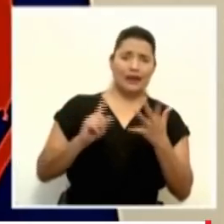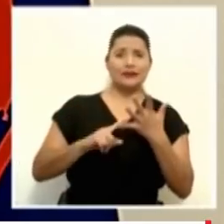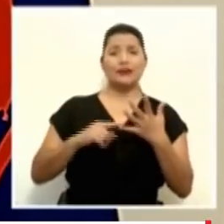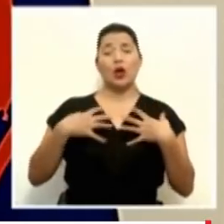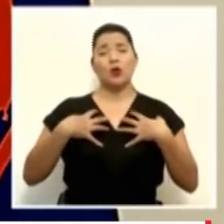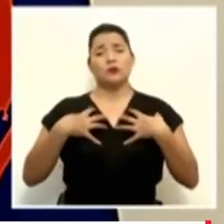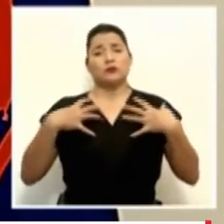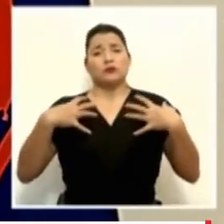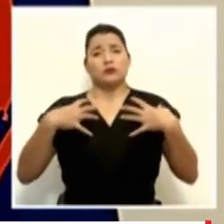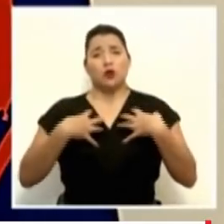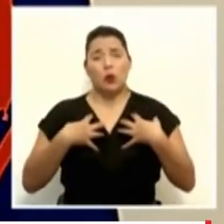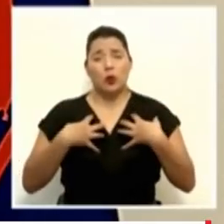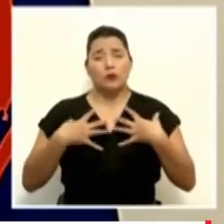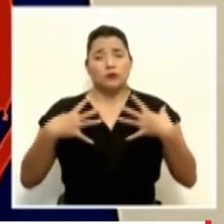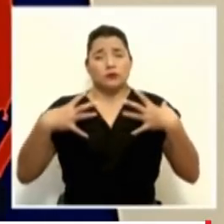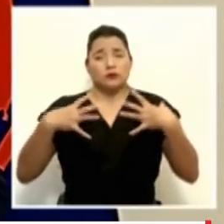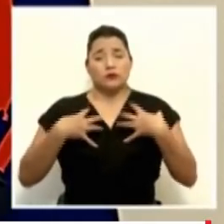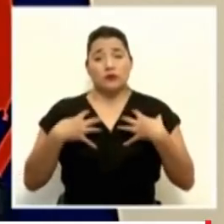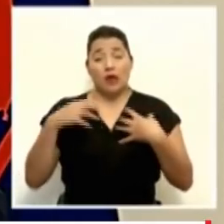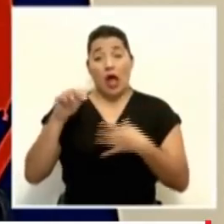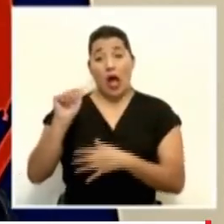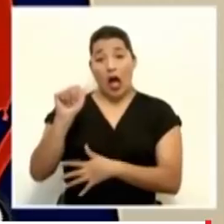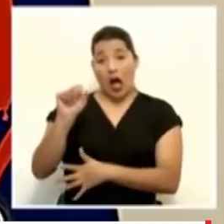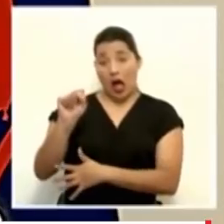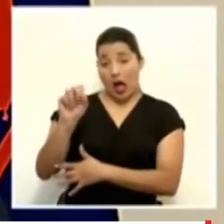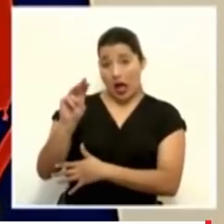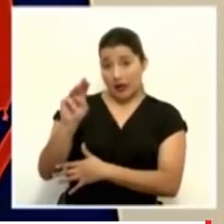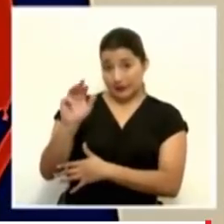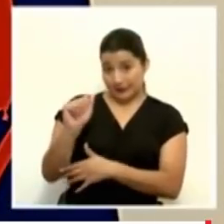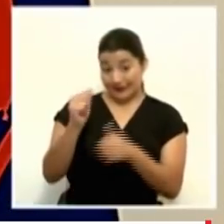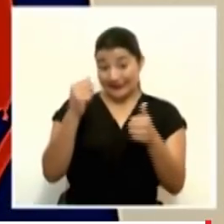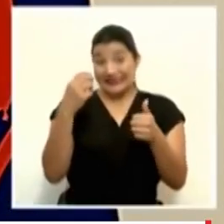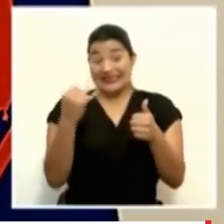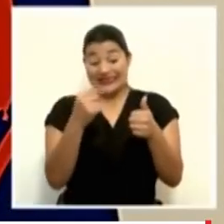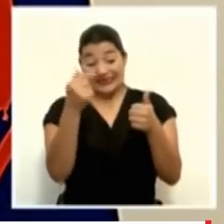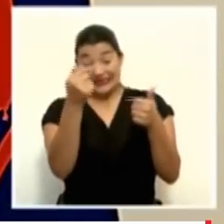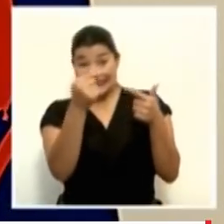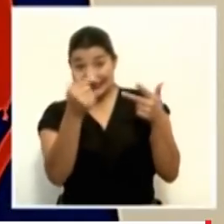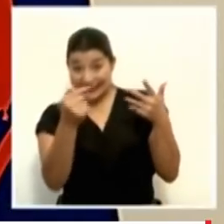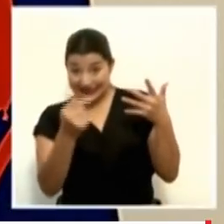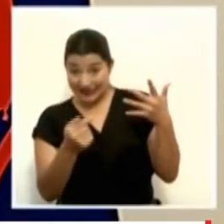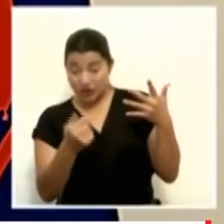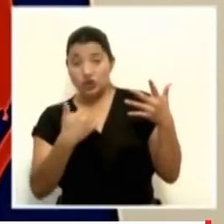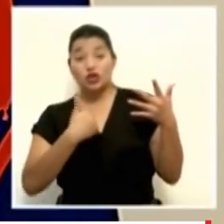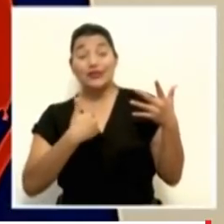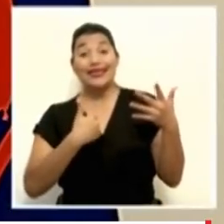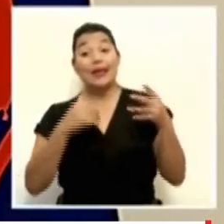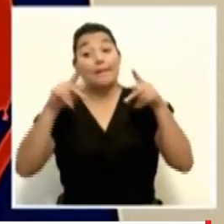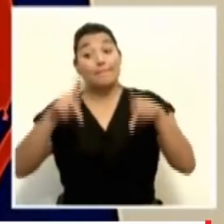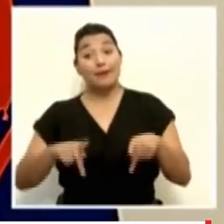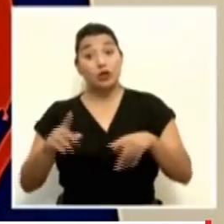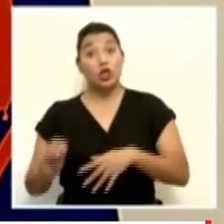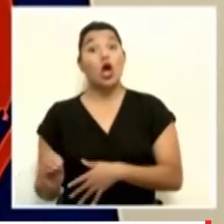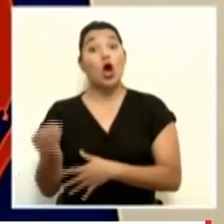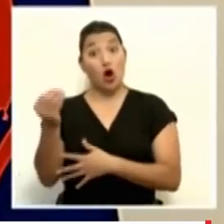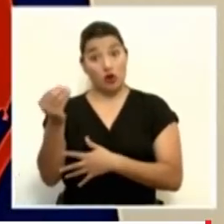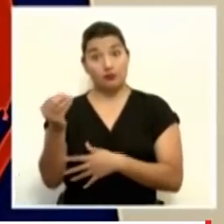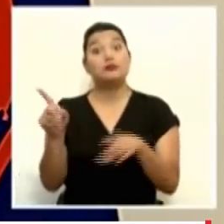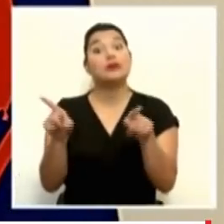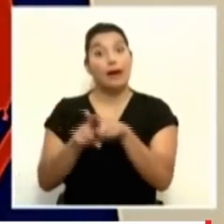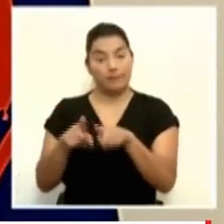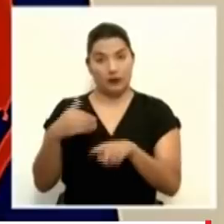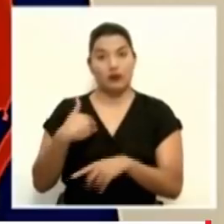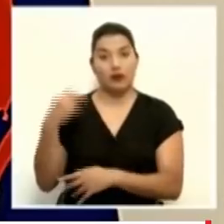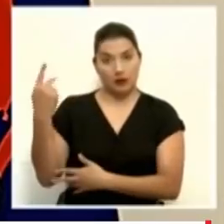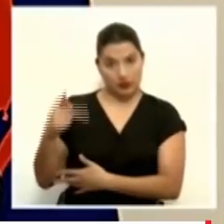asma, y esto, si estos factores se encuentran en personas jóvenes, también están en riesgo.